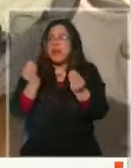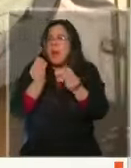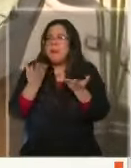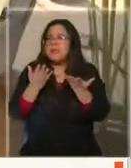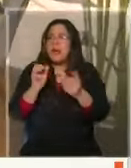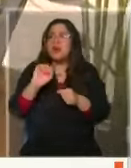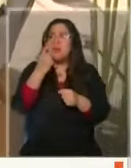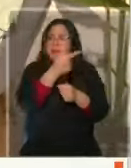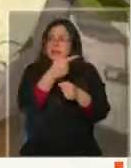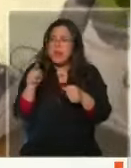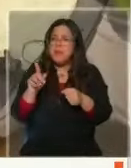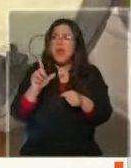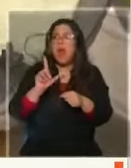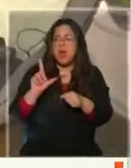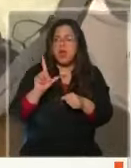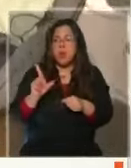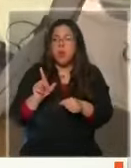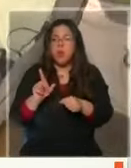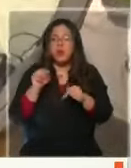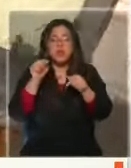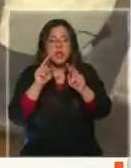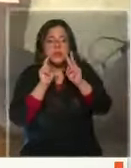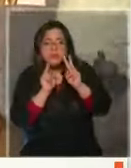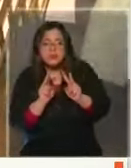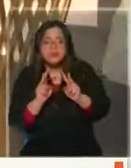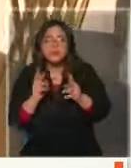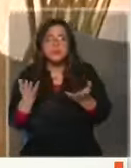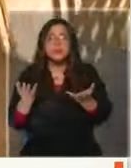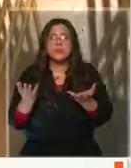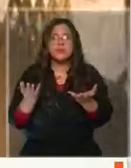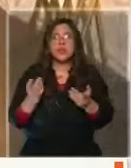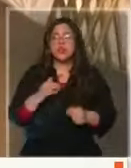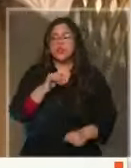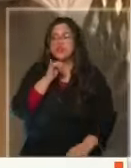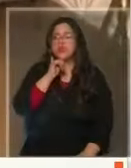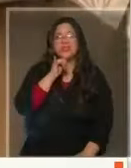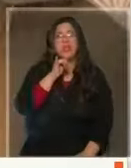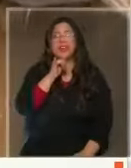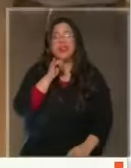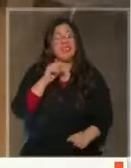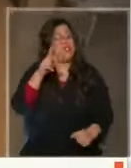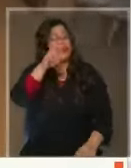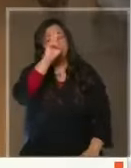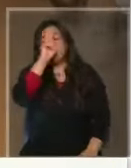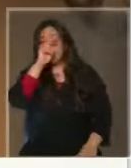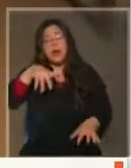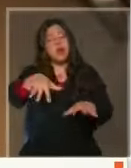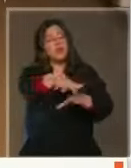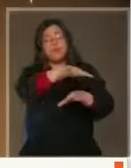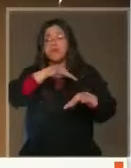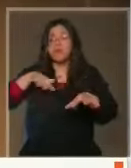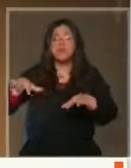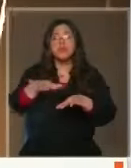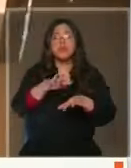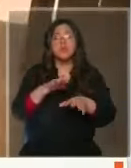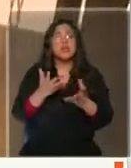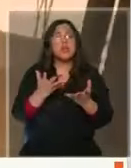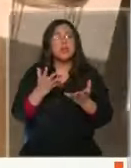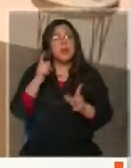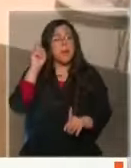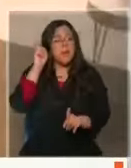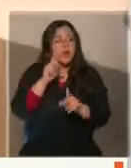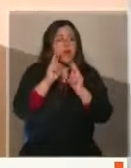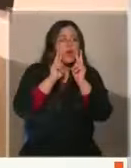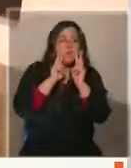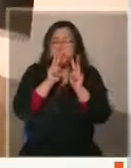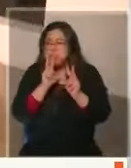ahora, al menos, hasta lo que podemos ver máximo, yo no me atrevo a ver más, porque está tan inestable esta condición que preferimos ir de a poco mirando, pero